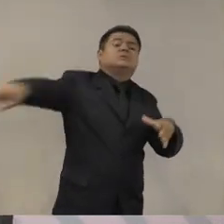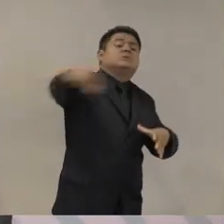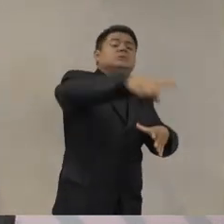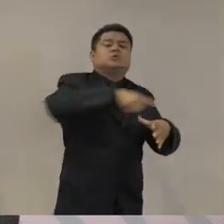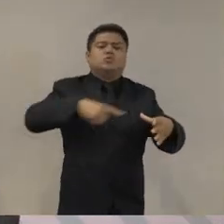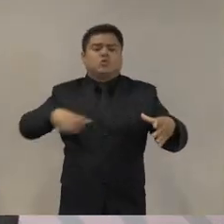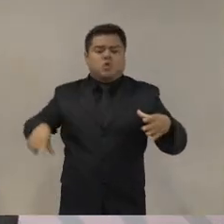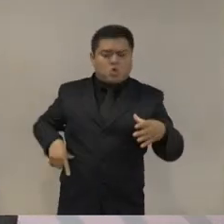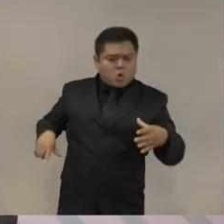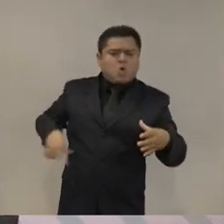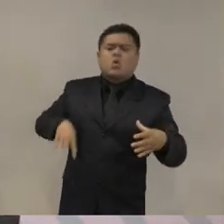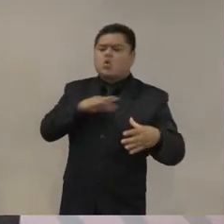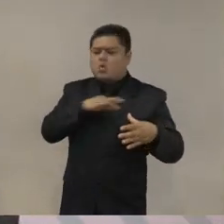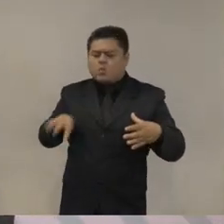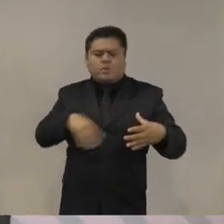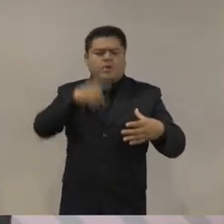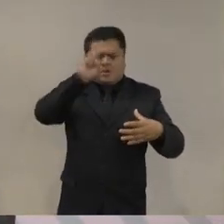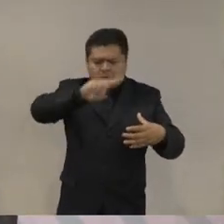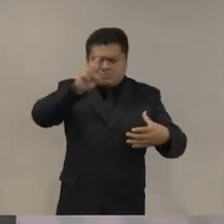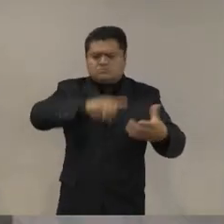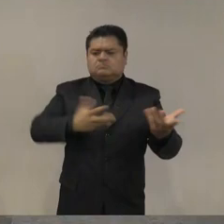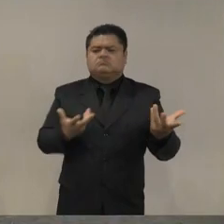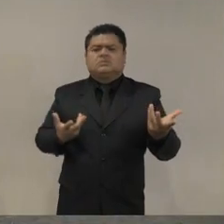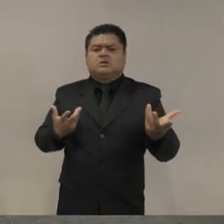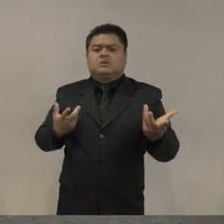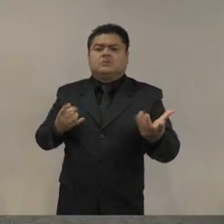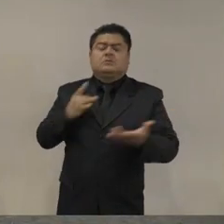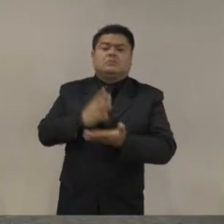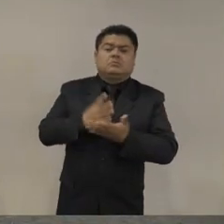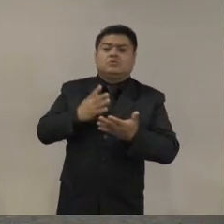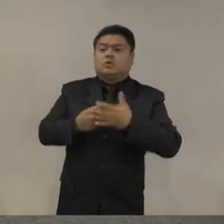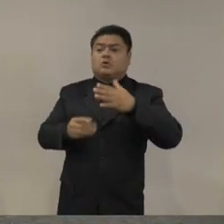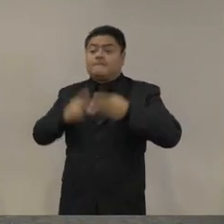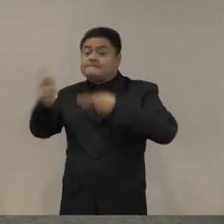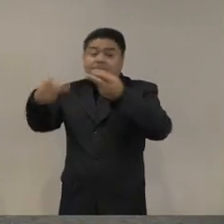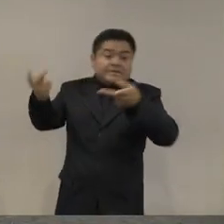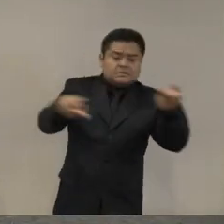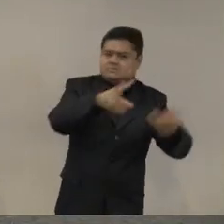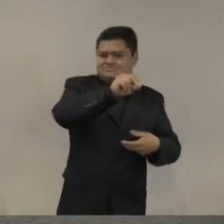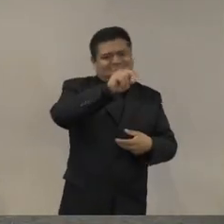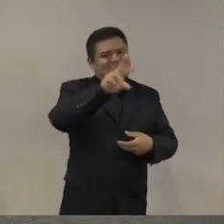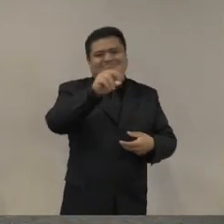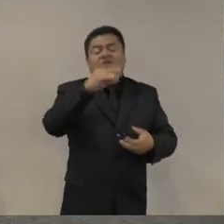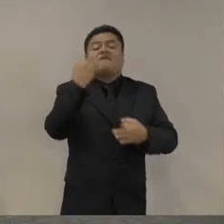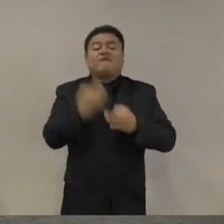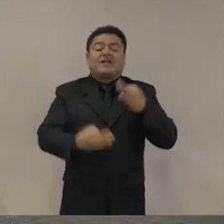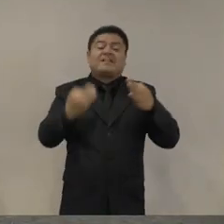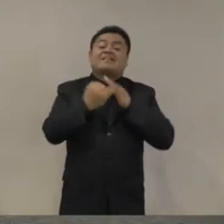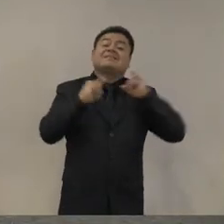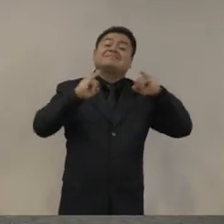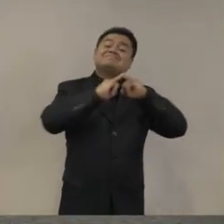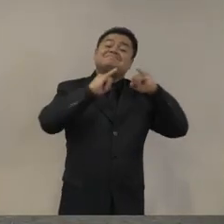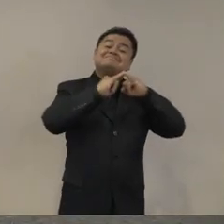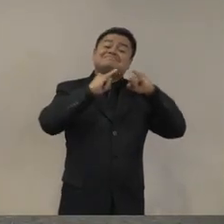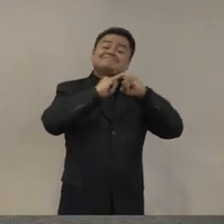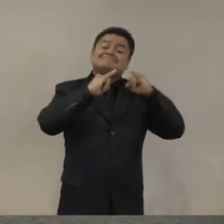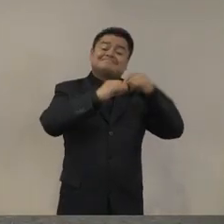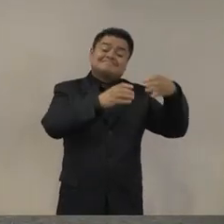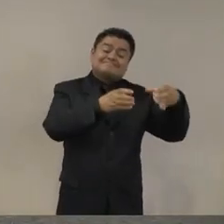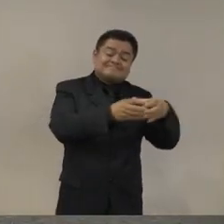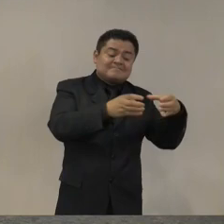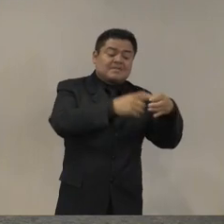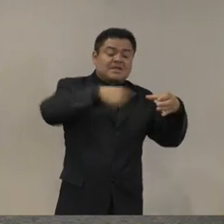a la participación no nada más dentro de foros no dentro de consultas sino un diseño institucional que permita que la sociedad